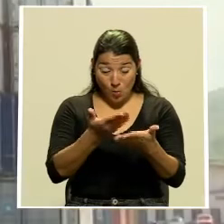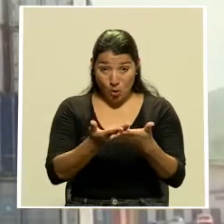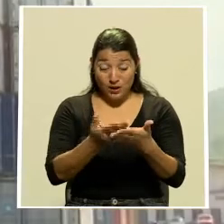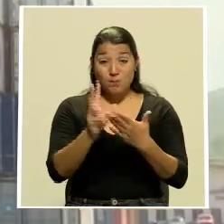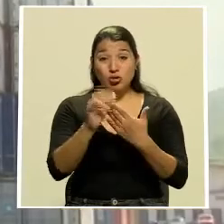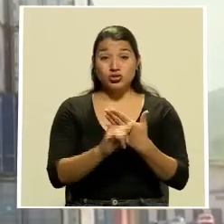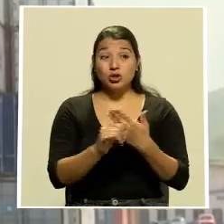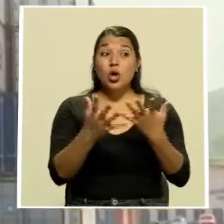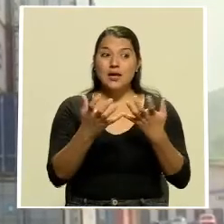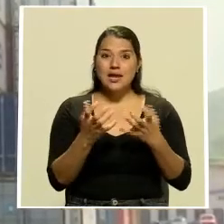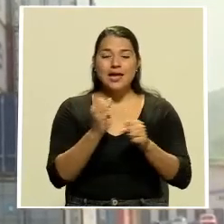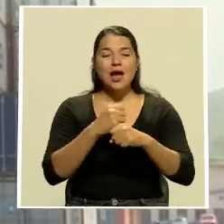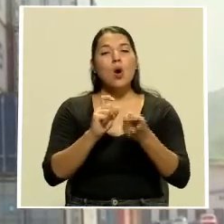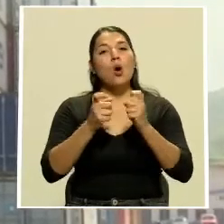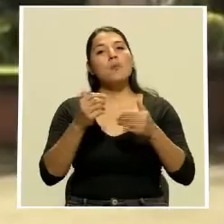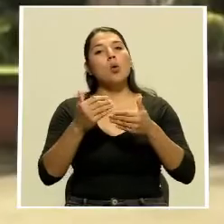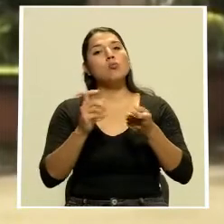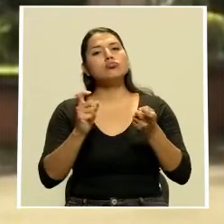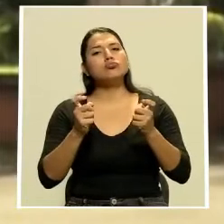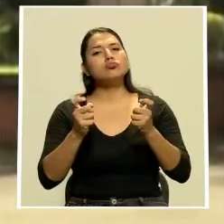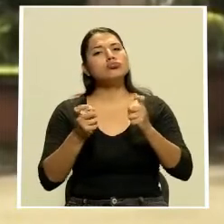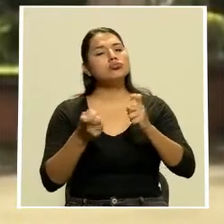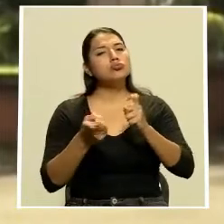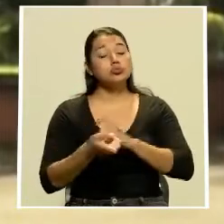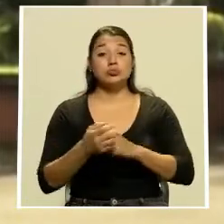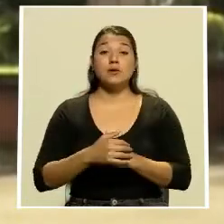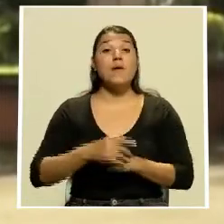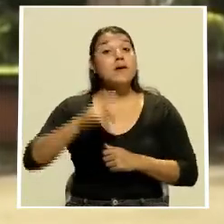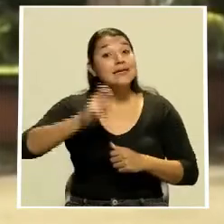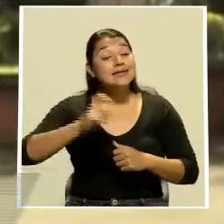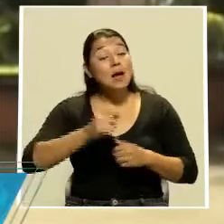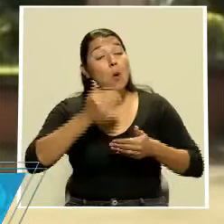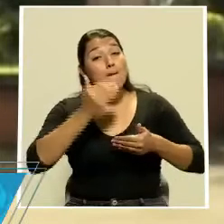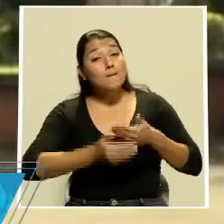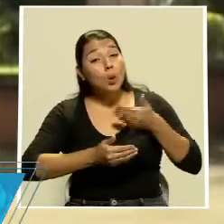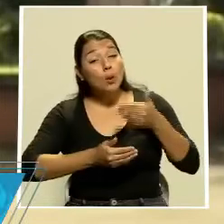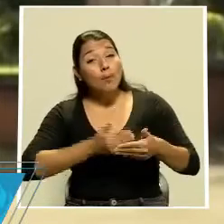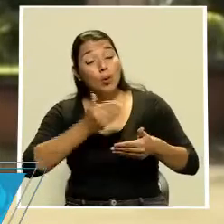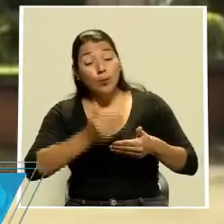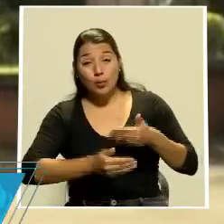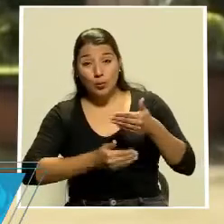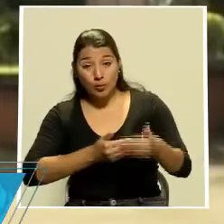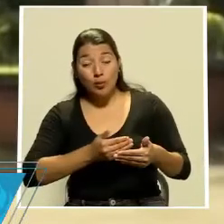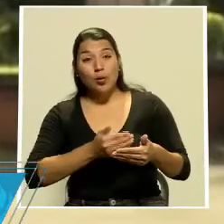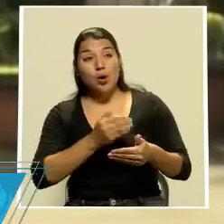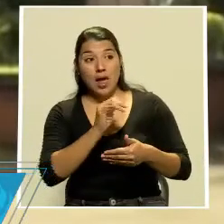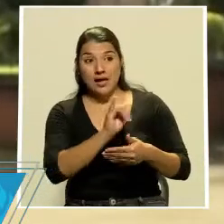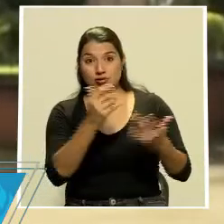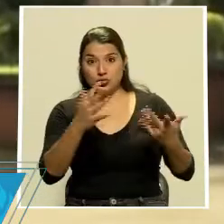por que el cambio sea paulatino. Se requiere que paulatinamente, y eso es lo que la ley